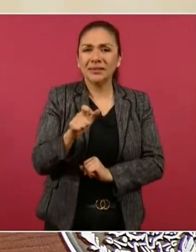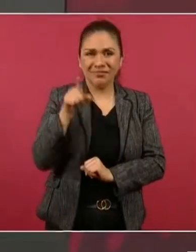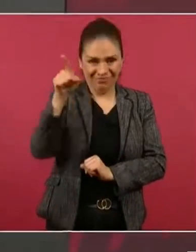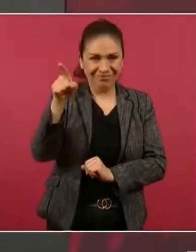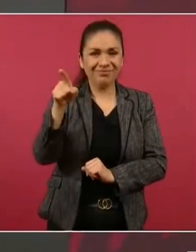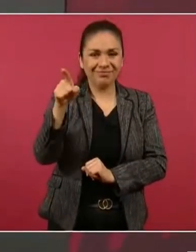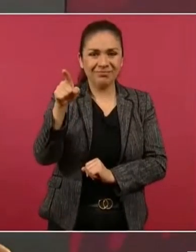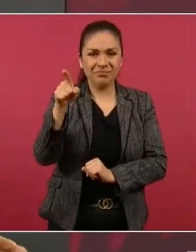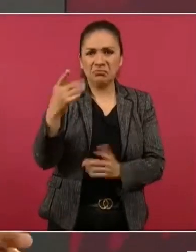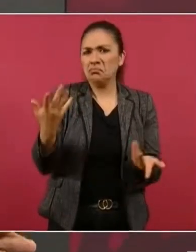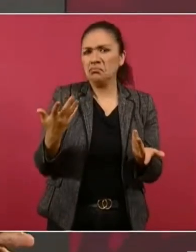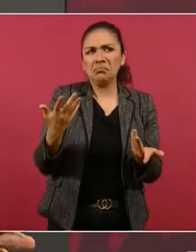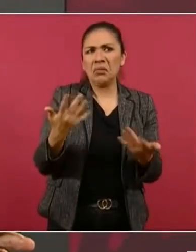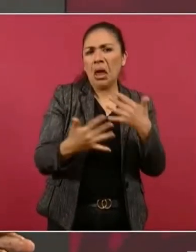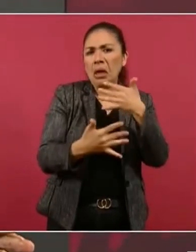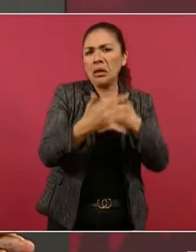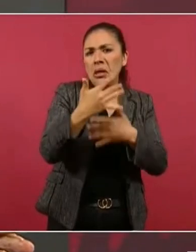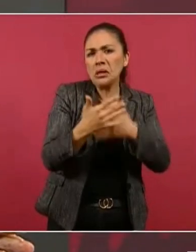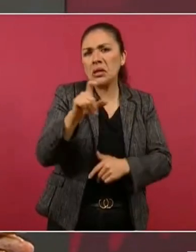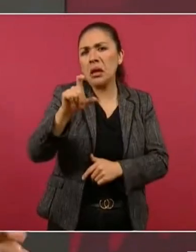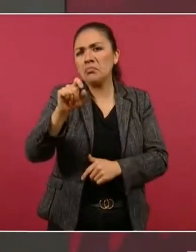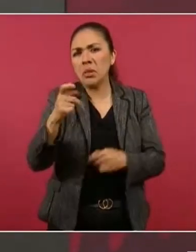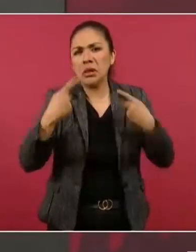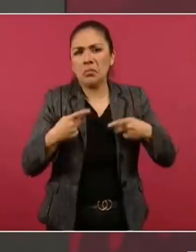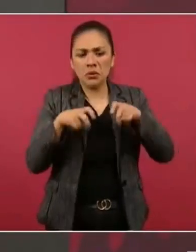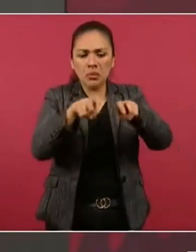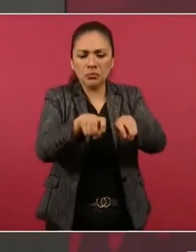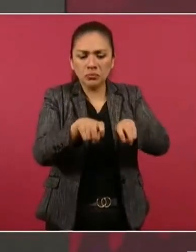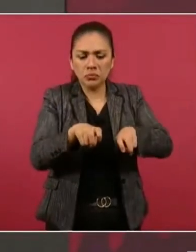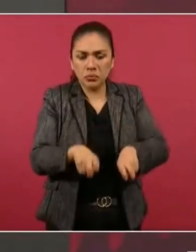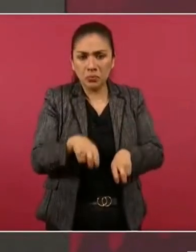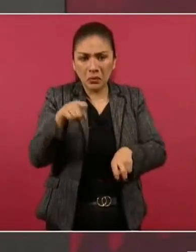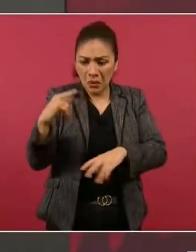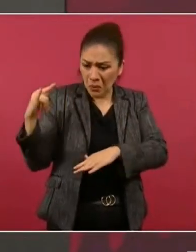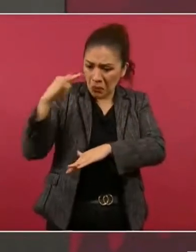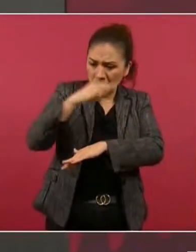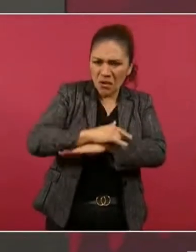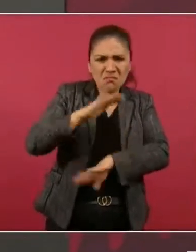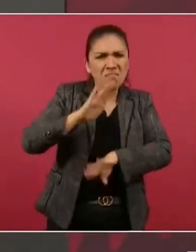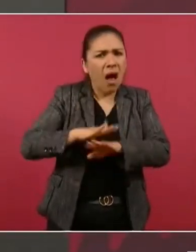de 15, de 20 plazas, de lo más moderno